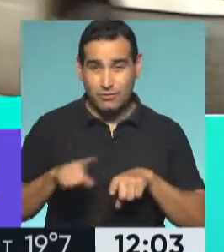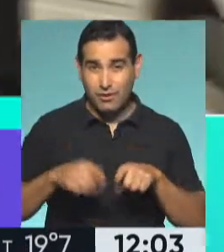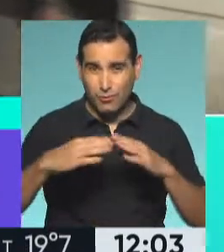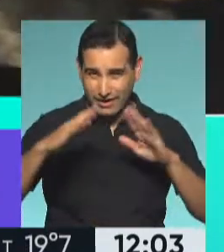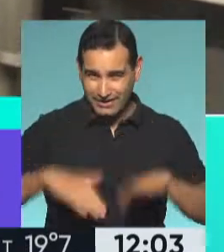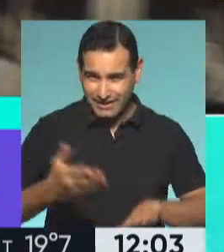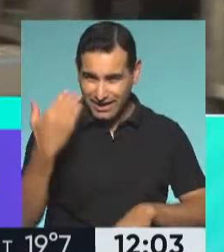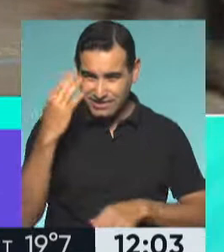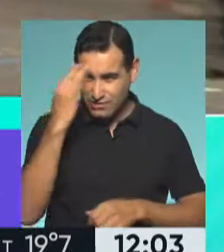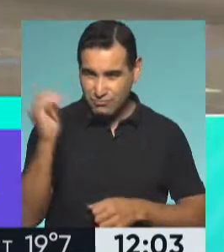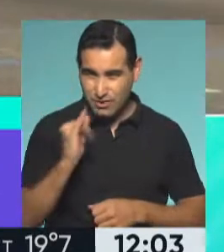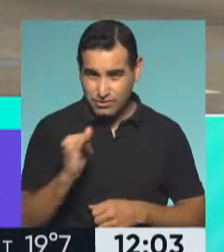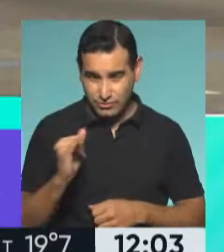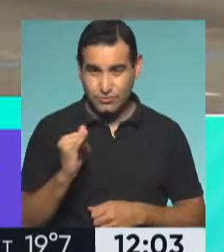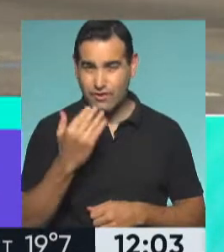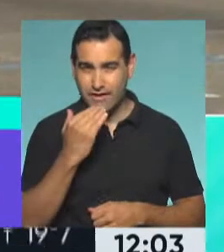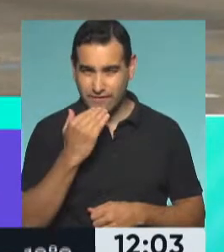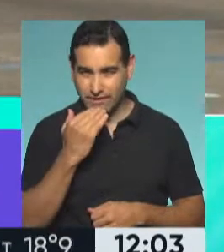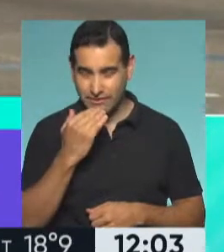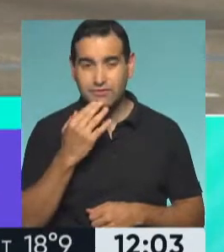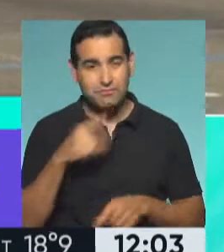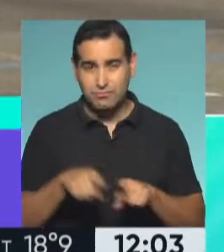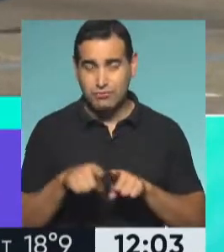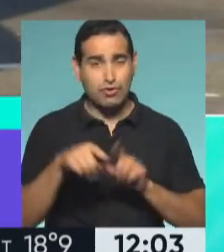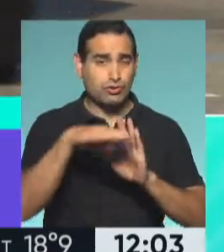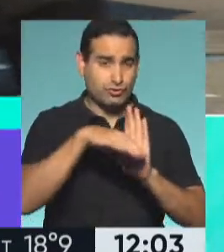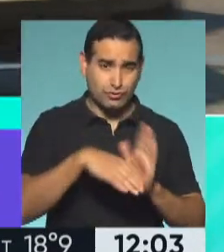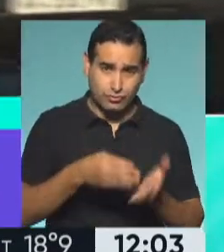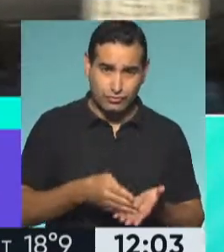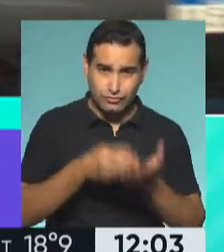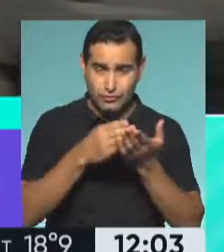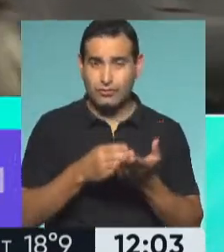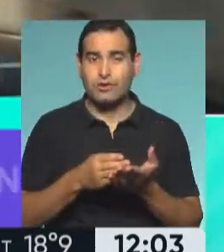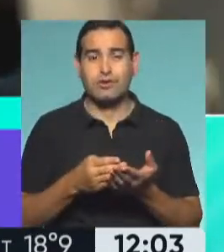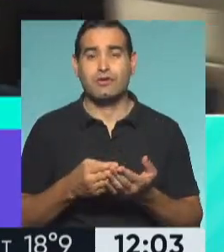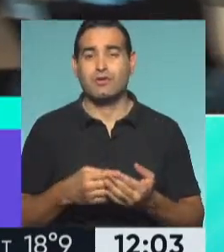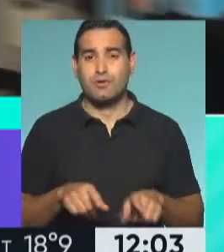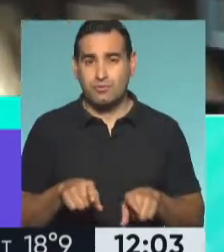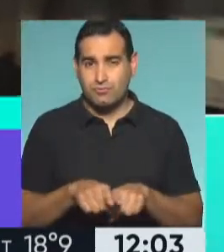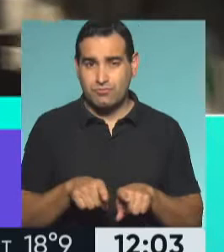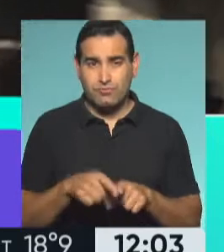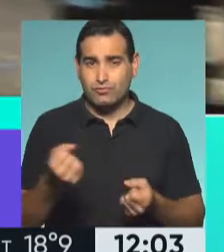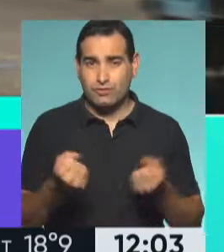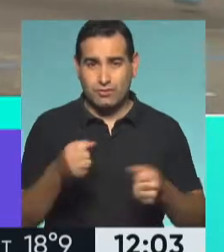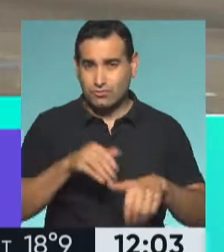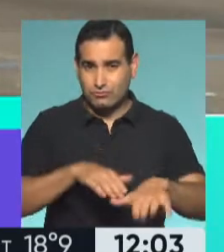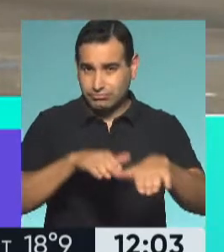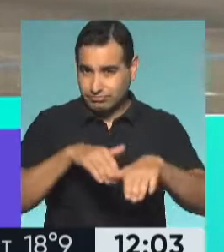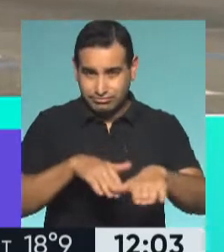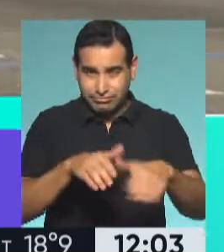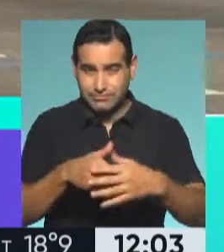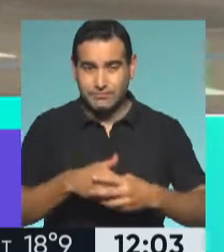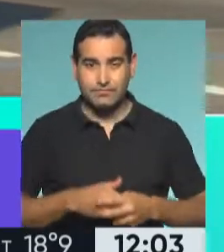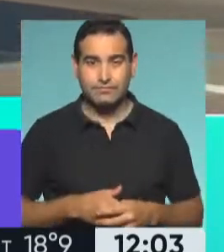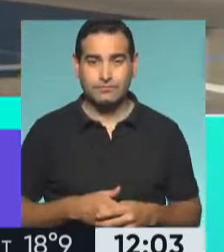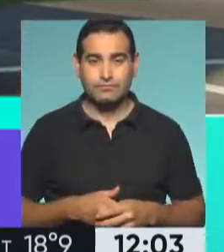comenzaba en marzo, abril del año pasado. La misma restricción, la misma cantidad de vehículos. Aquí vemos parte también